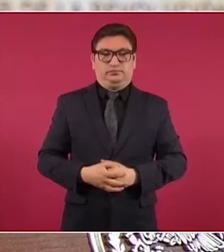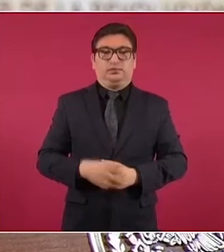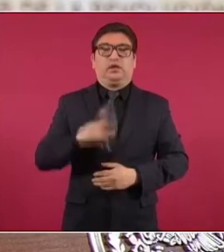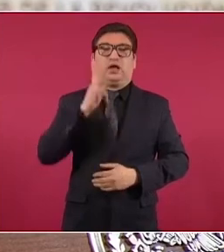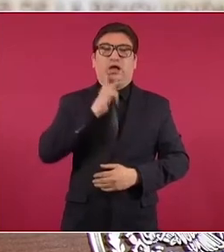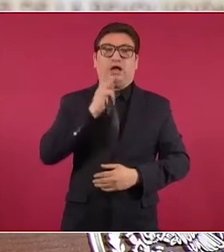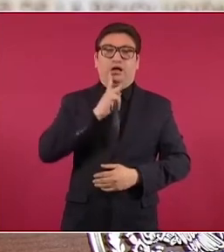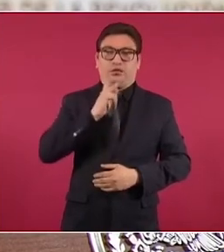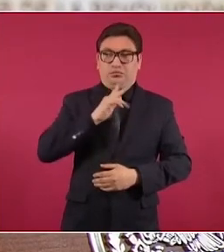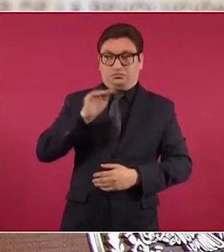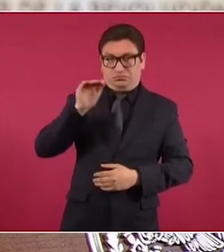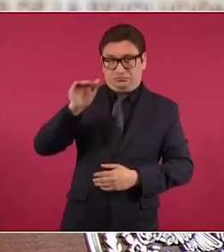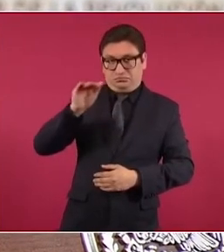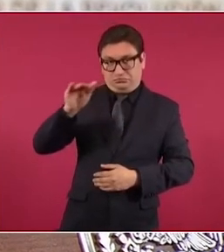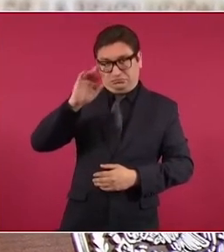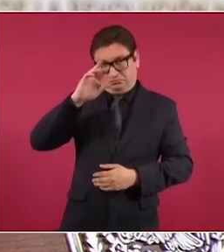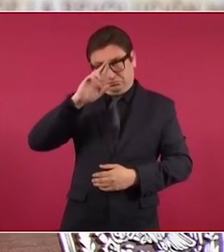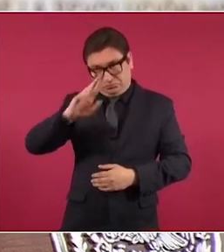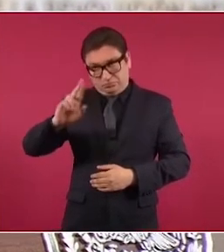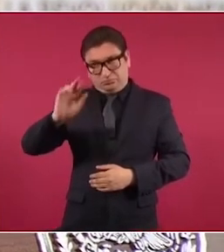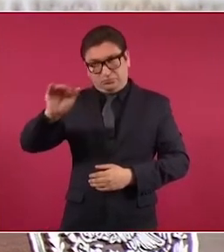consultarle respetuosamente, ¿no?